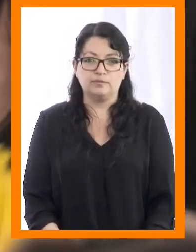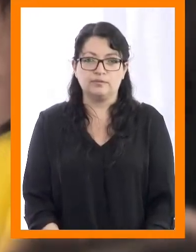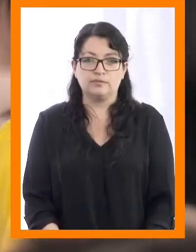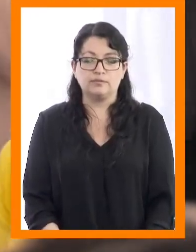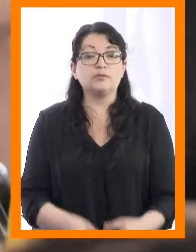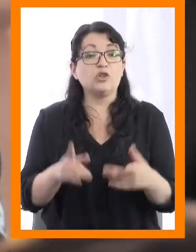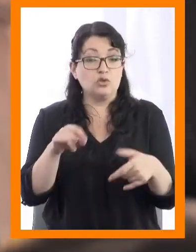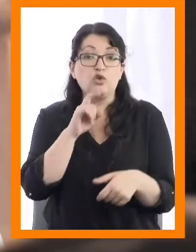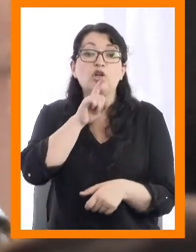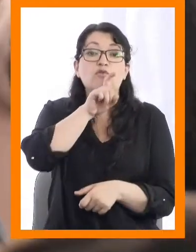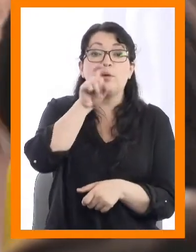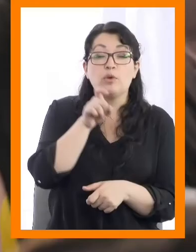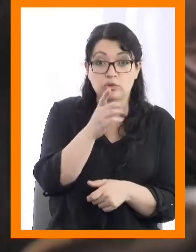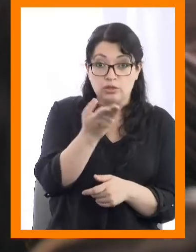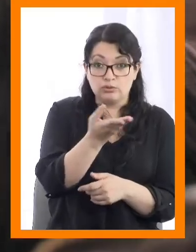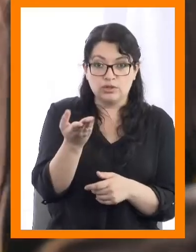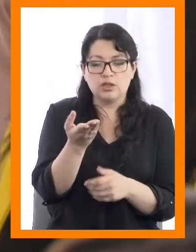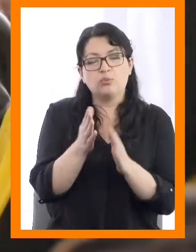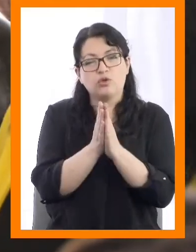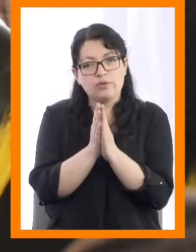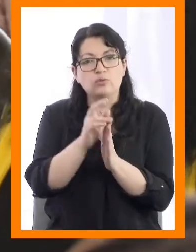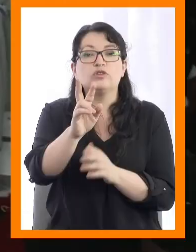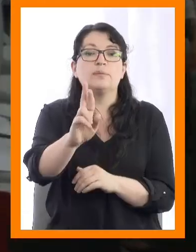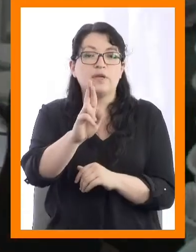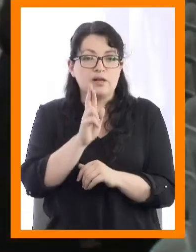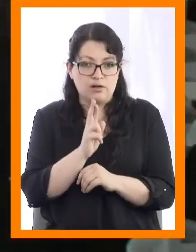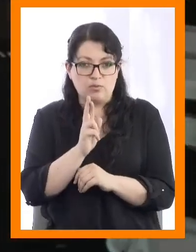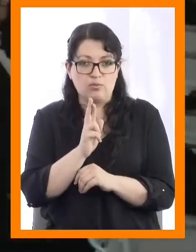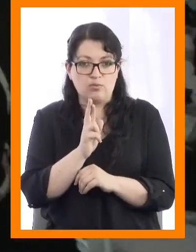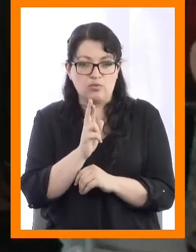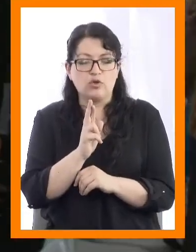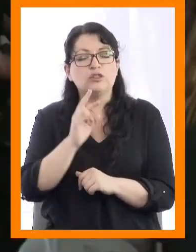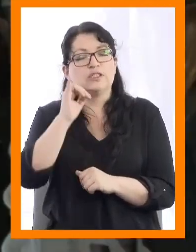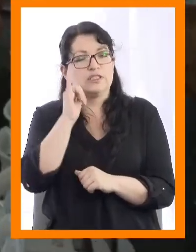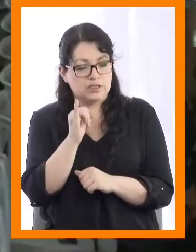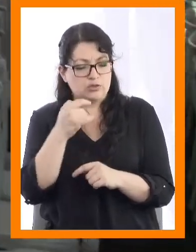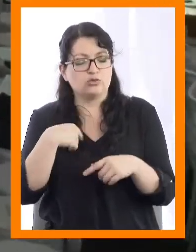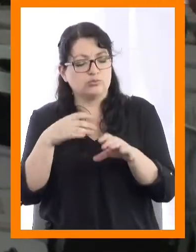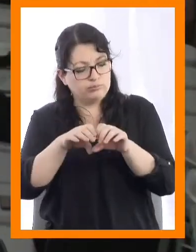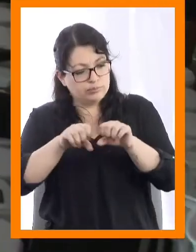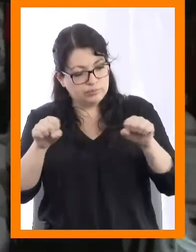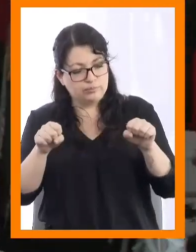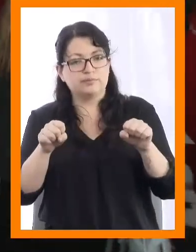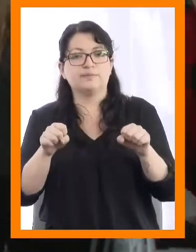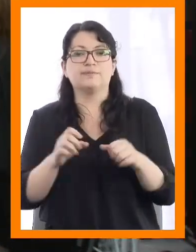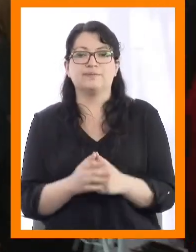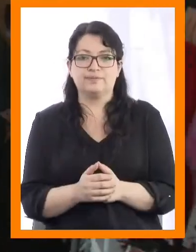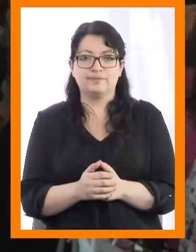Y ante las preguntas que les iré haciendo, por favor, ustedes responden el sí, me comprometo.